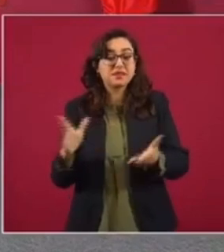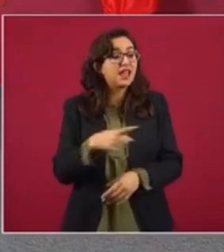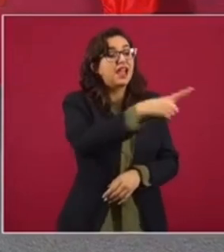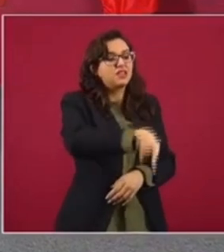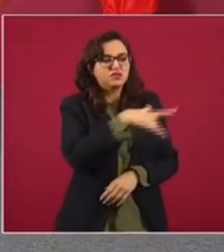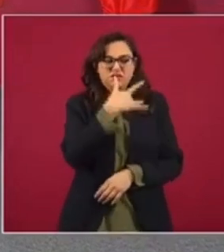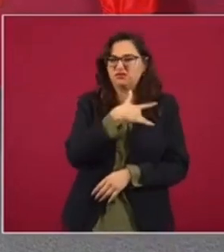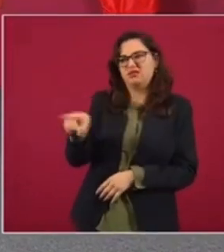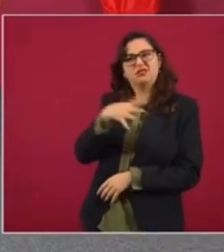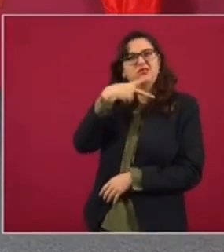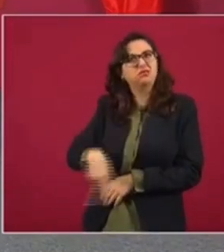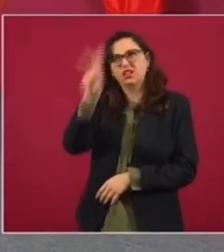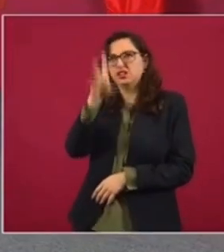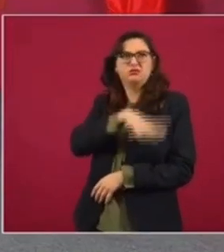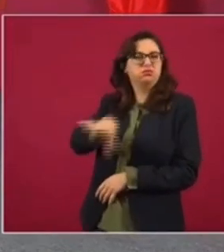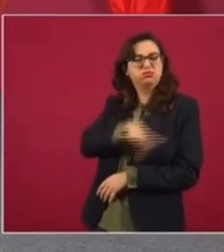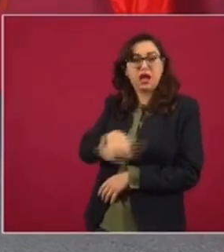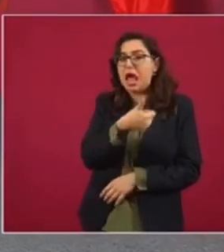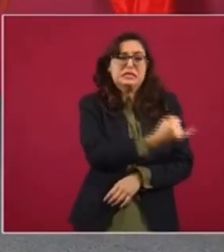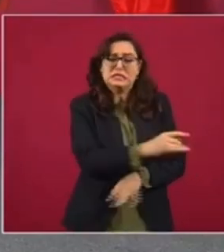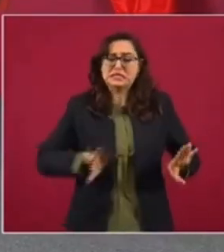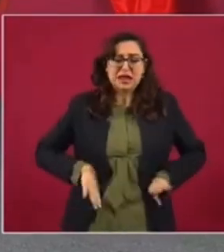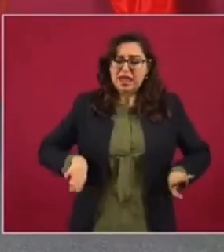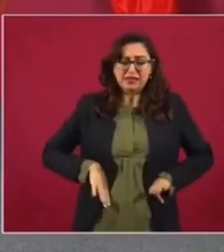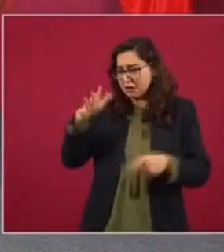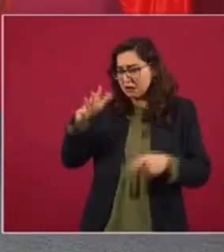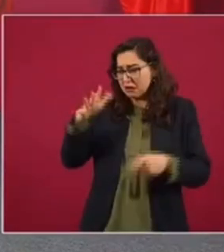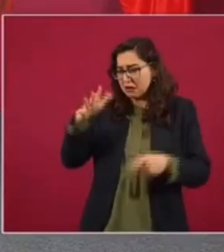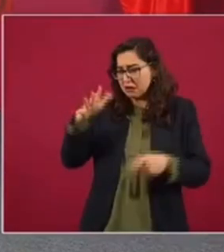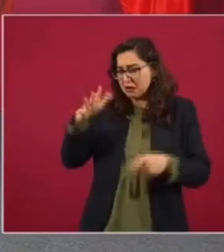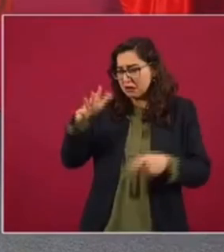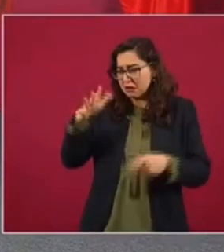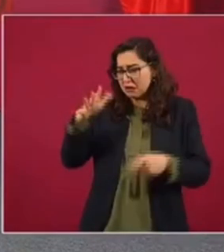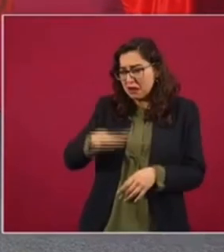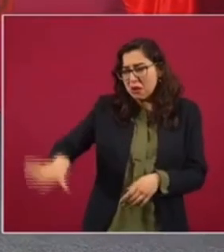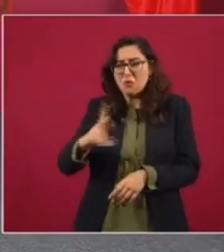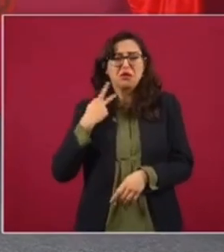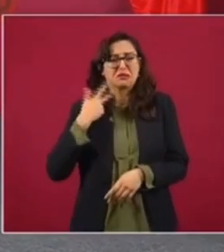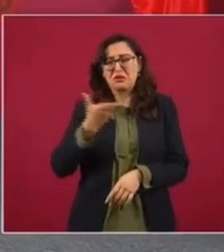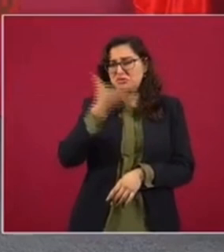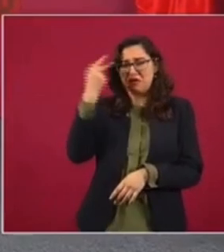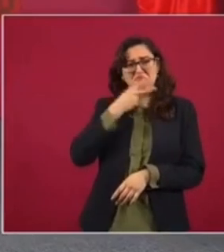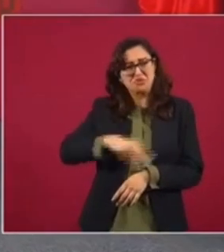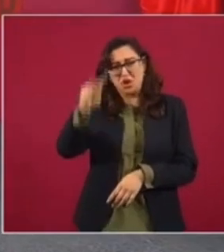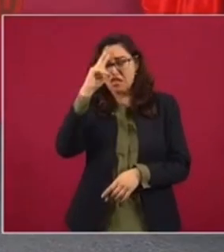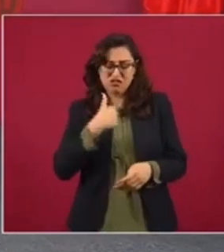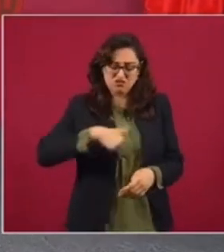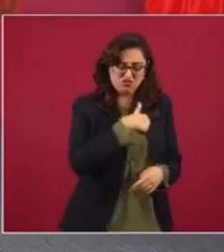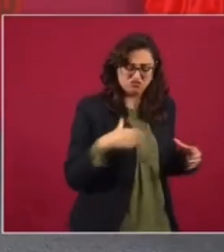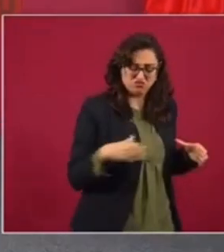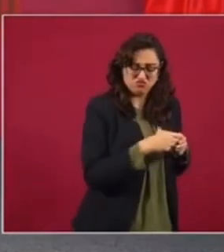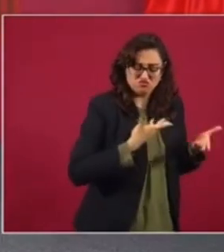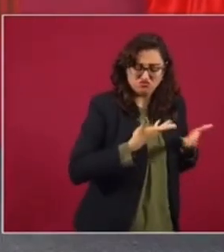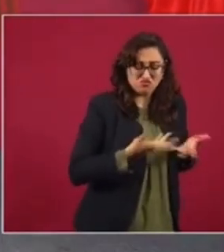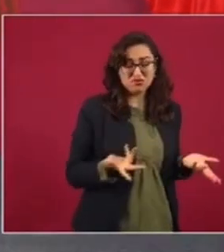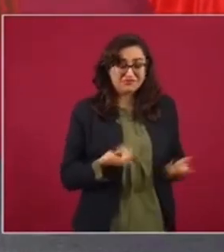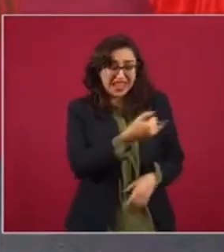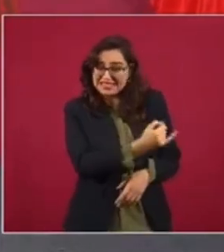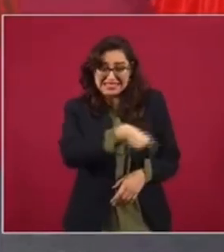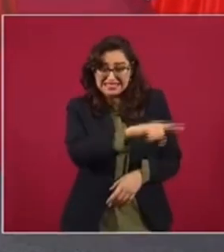piensa que el pueblo no sabe de los asuntos públicos, que la política es asunto de los políticos. Además, imagínense